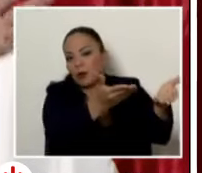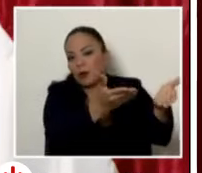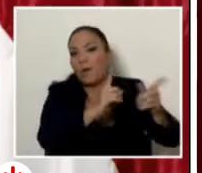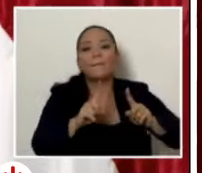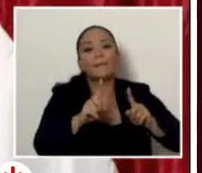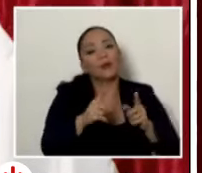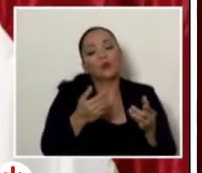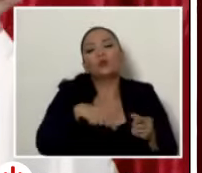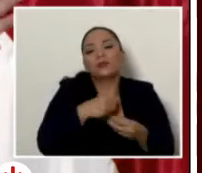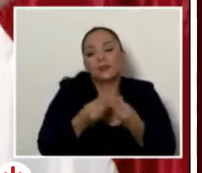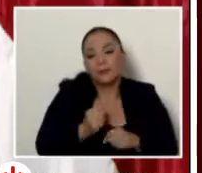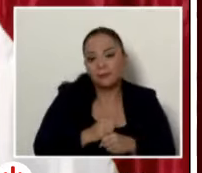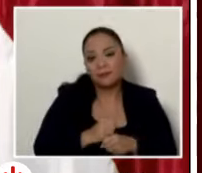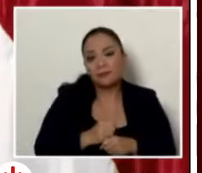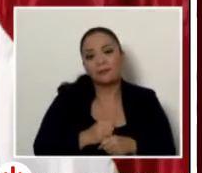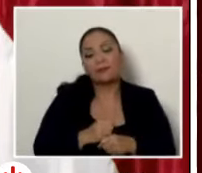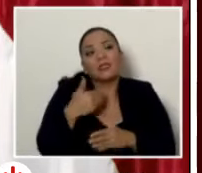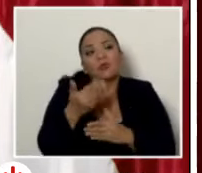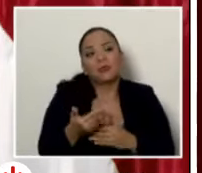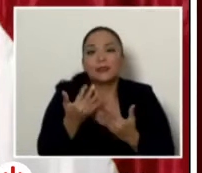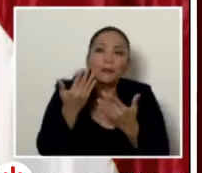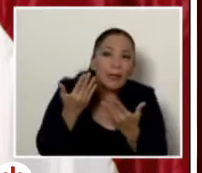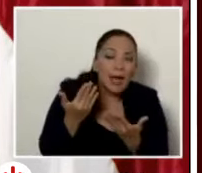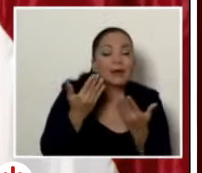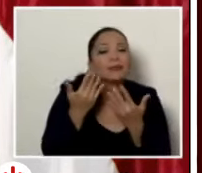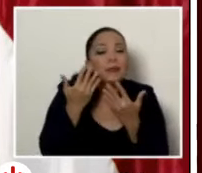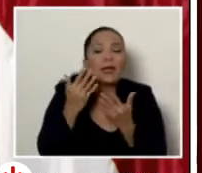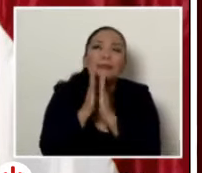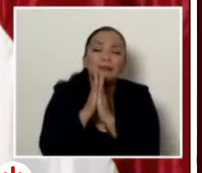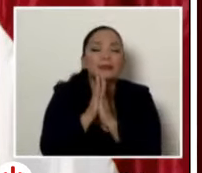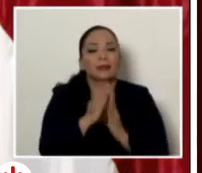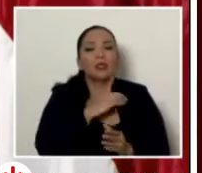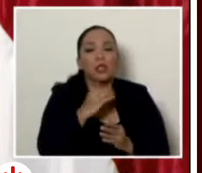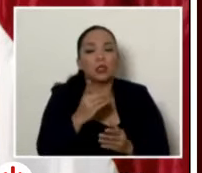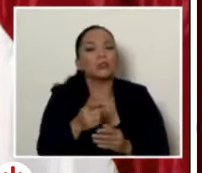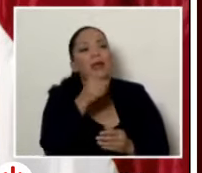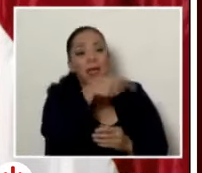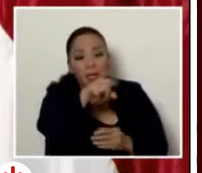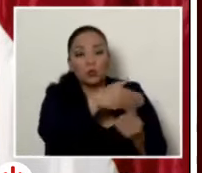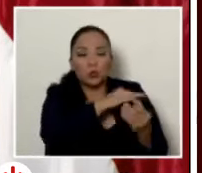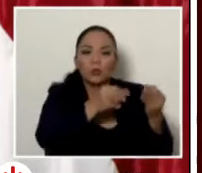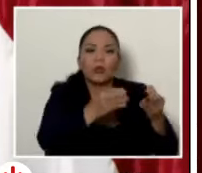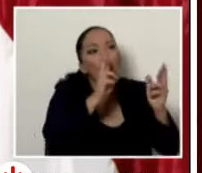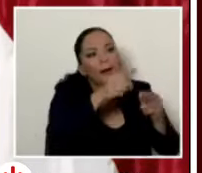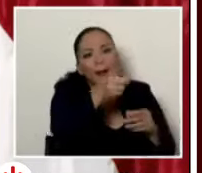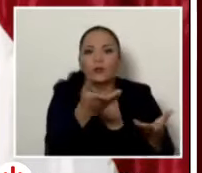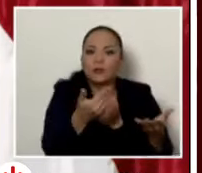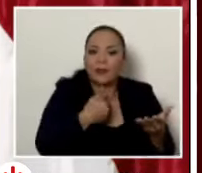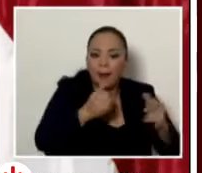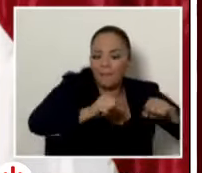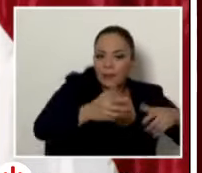que los tribunales encuentren la sabiduría la celeridad la capacidad investigativa para hacer